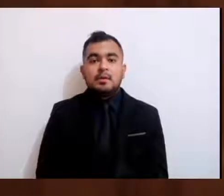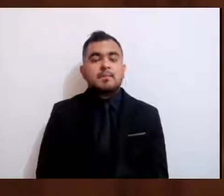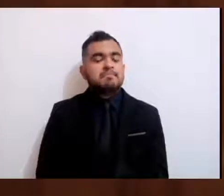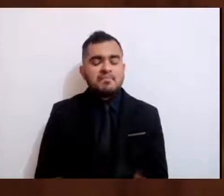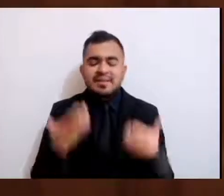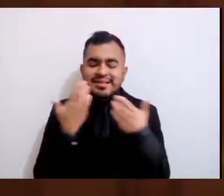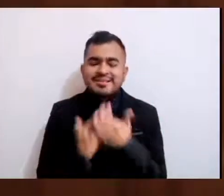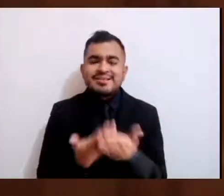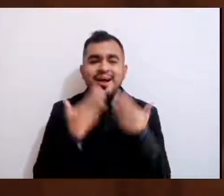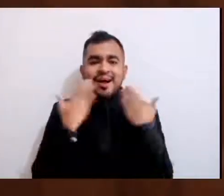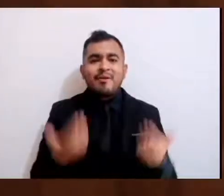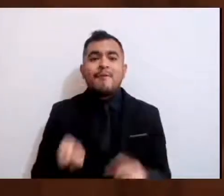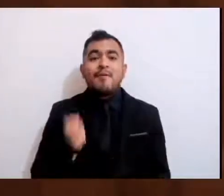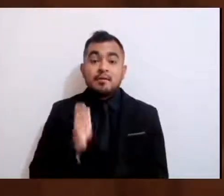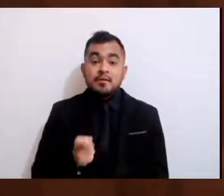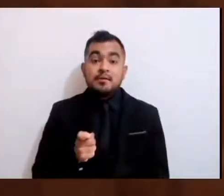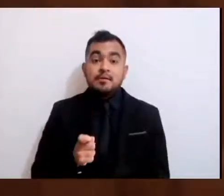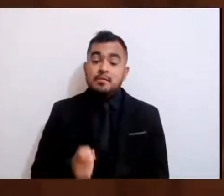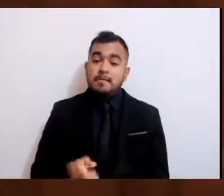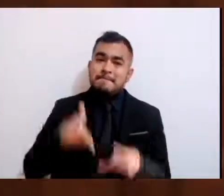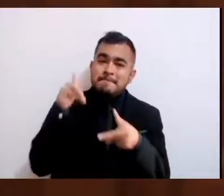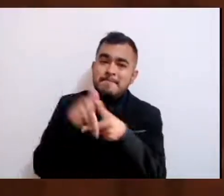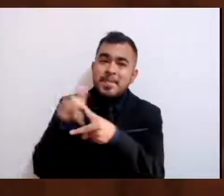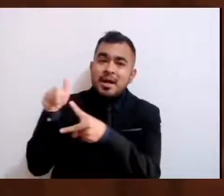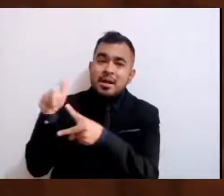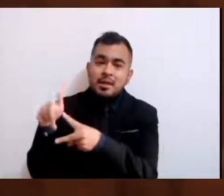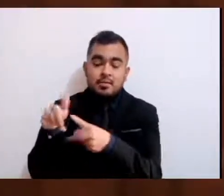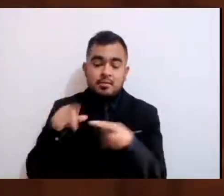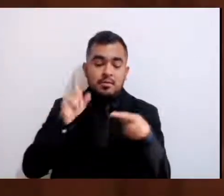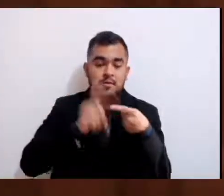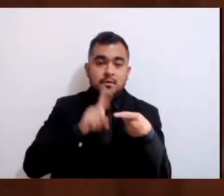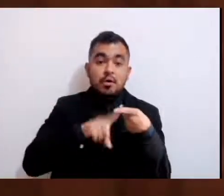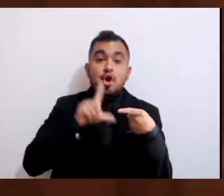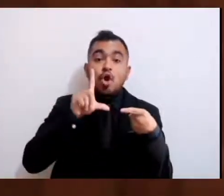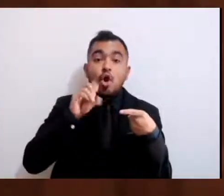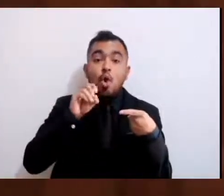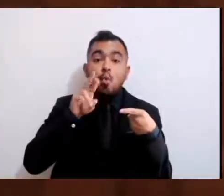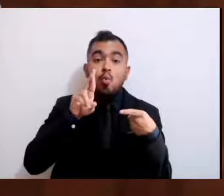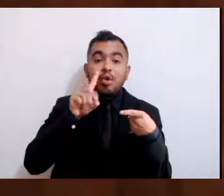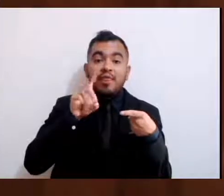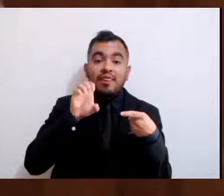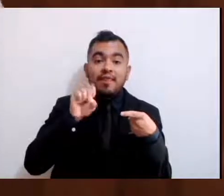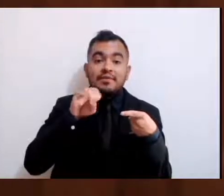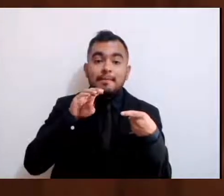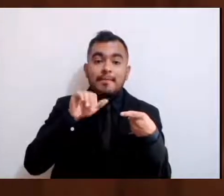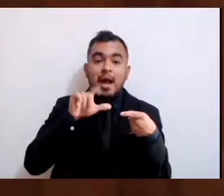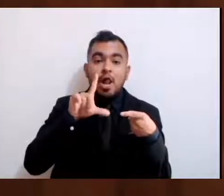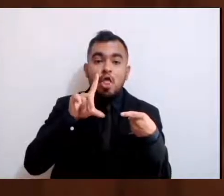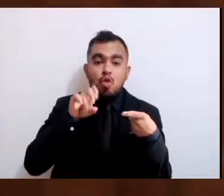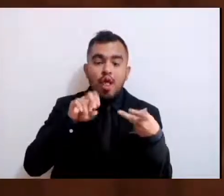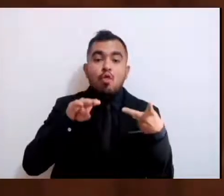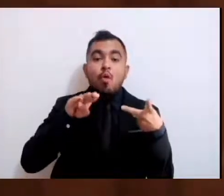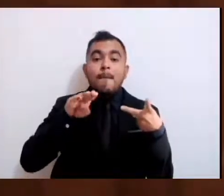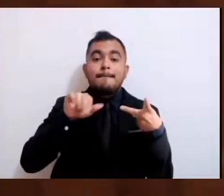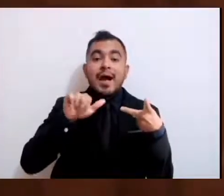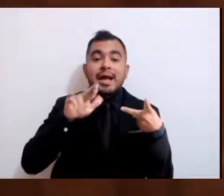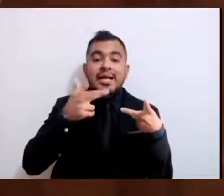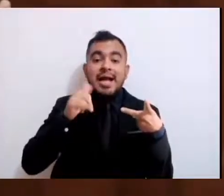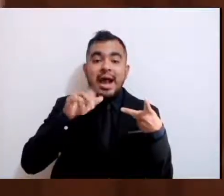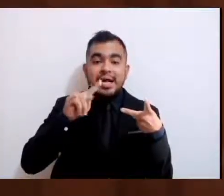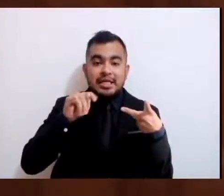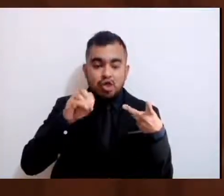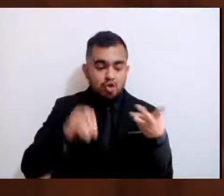fueron asesinados Lourdes Maldonado, Margarito Martínez, José Luis